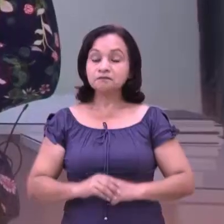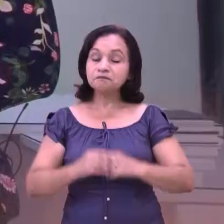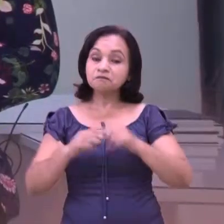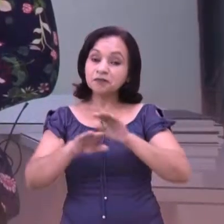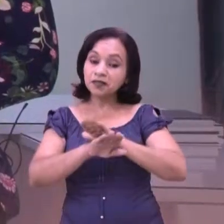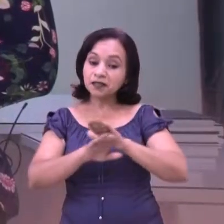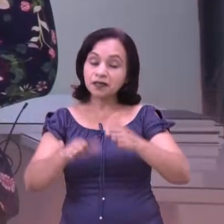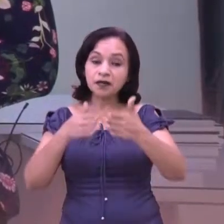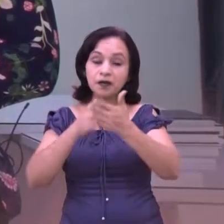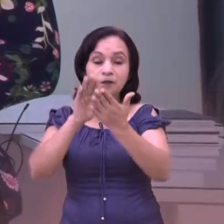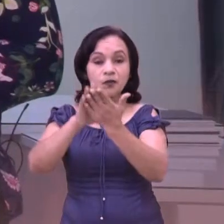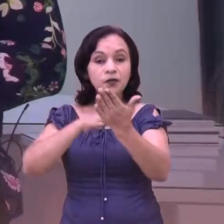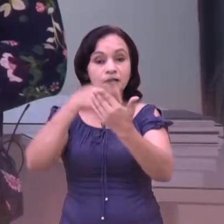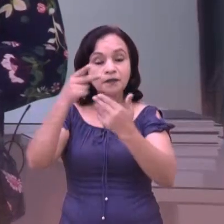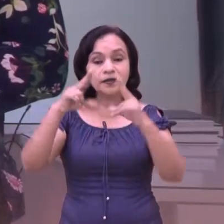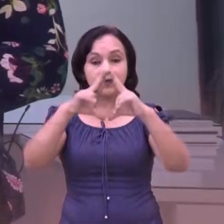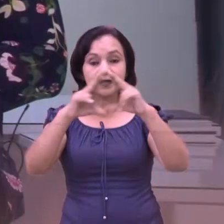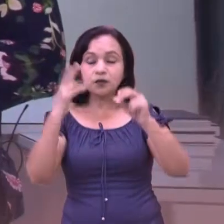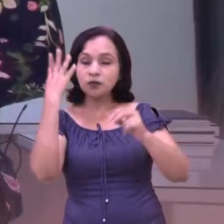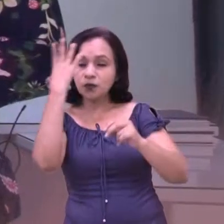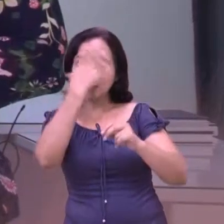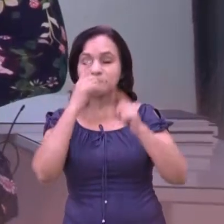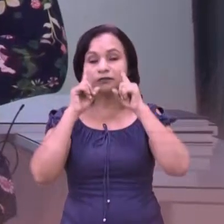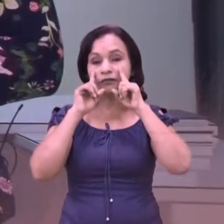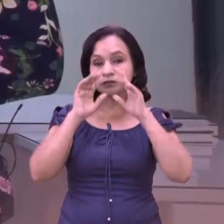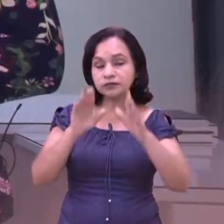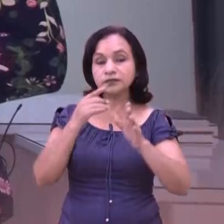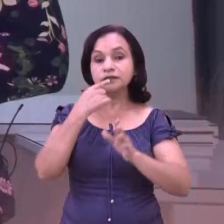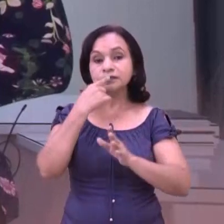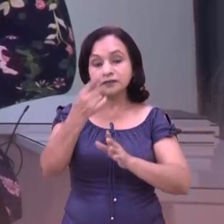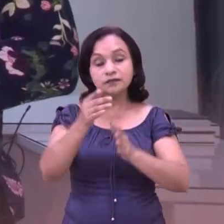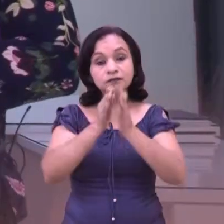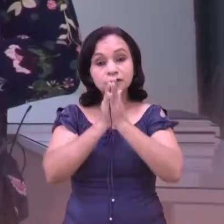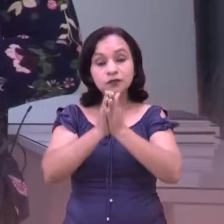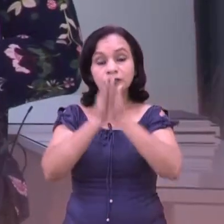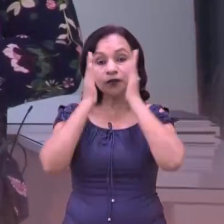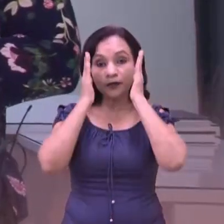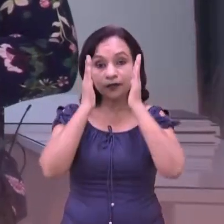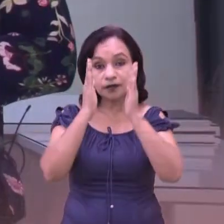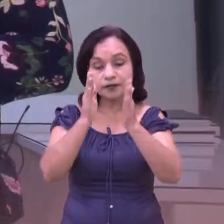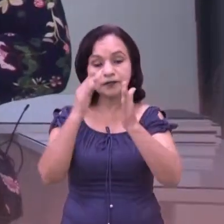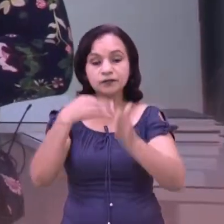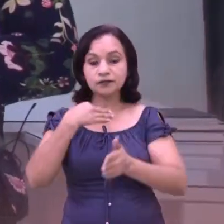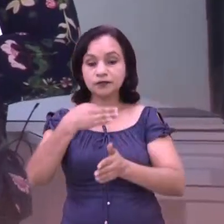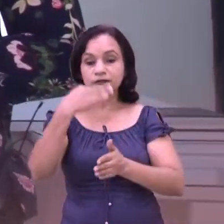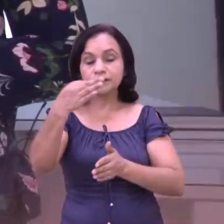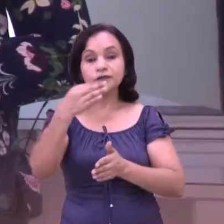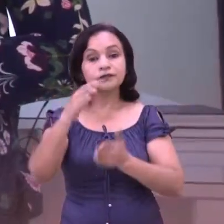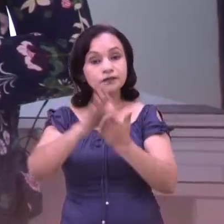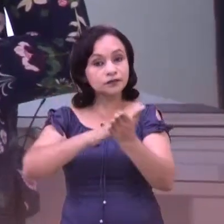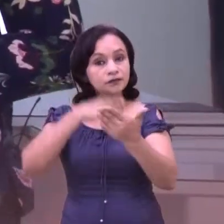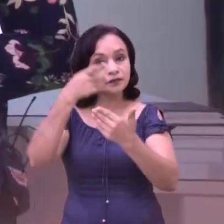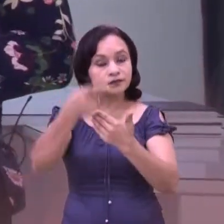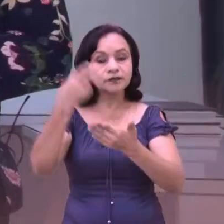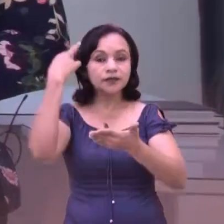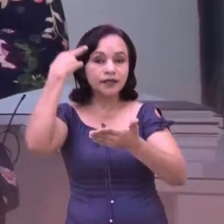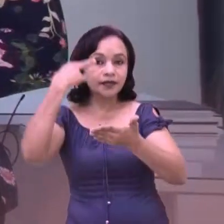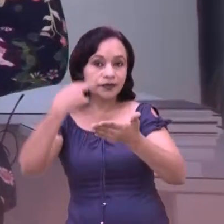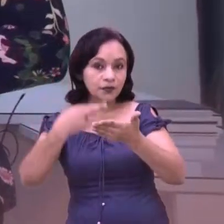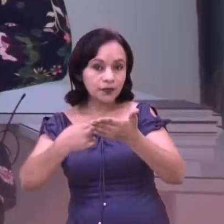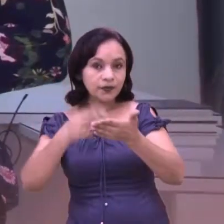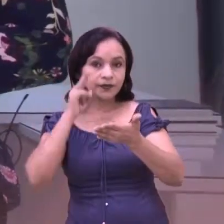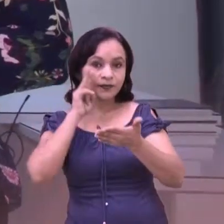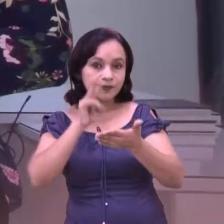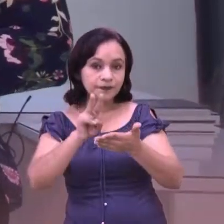Hemos llegado al final de su programa Nicaragua Linda y Segura. Le invitamos a estar pendiente de nuestras próximas ediciones. Recuerde